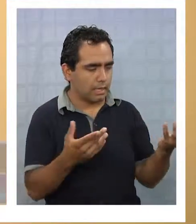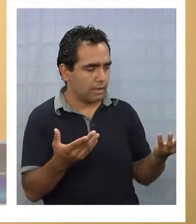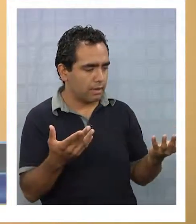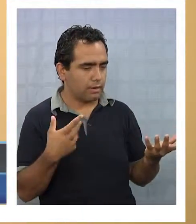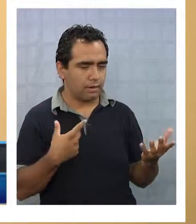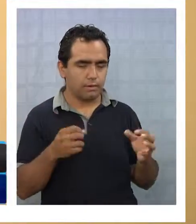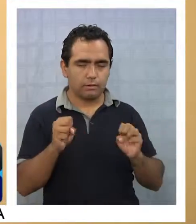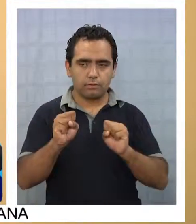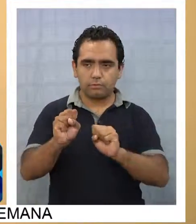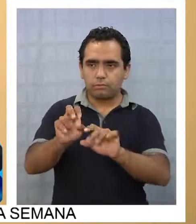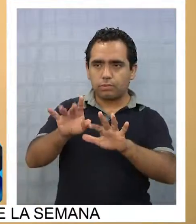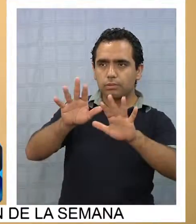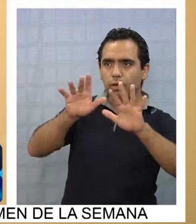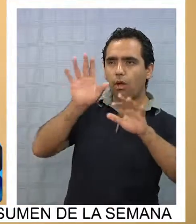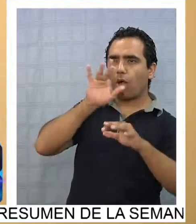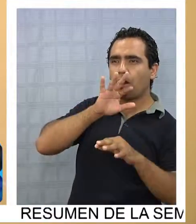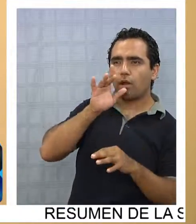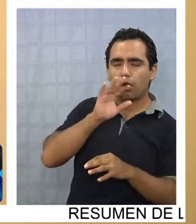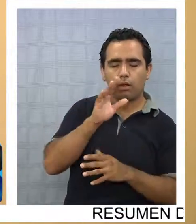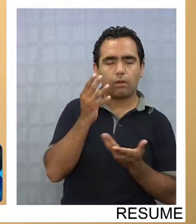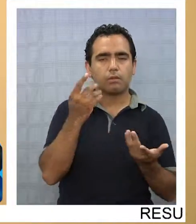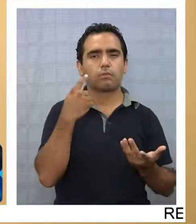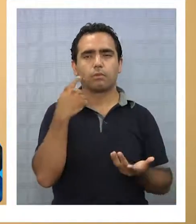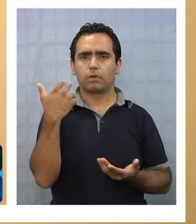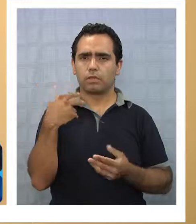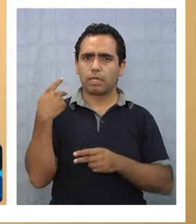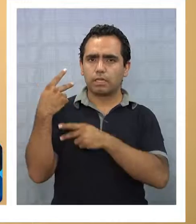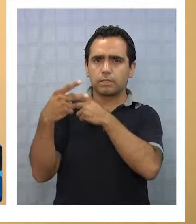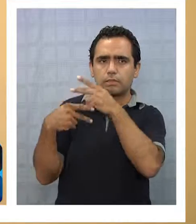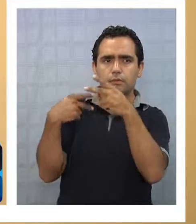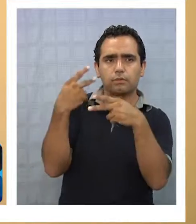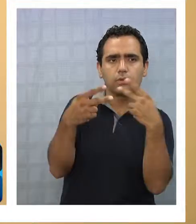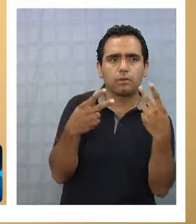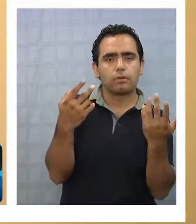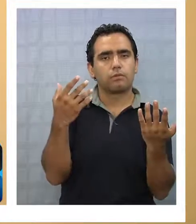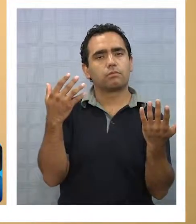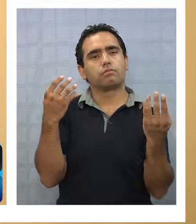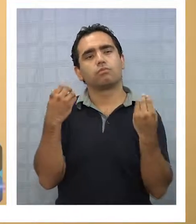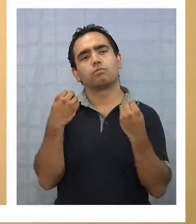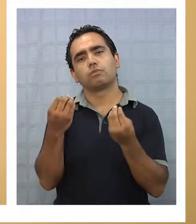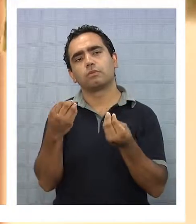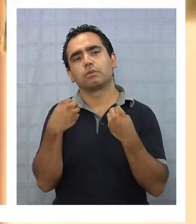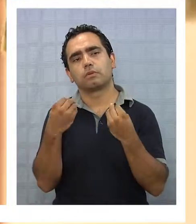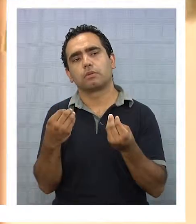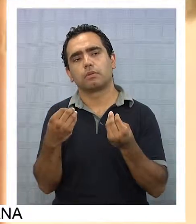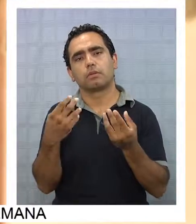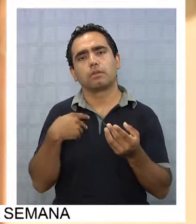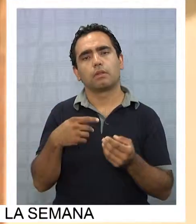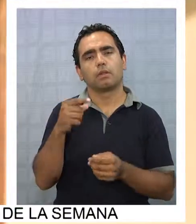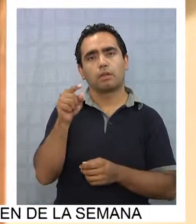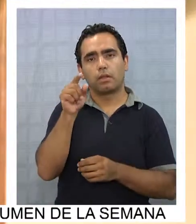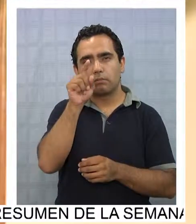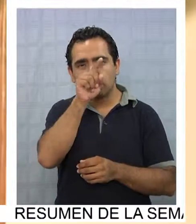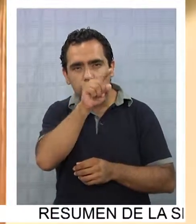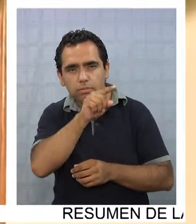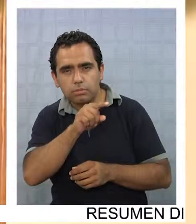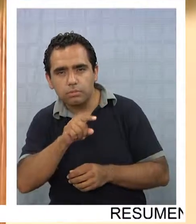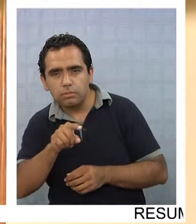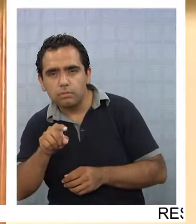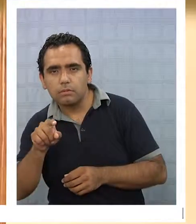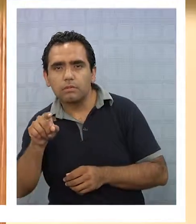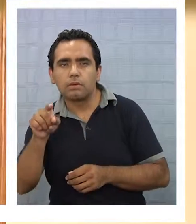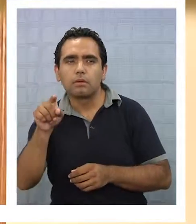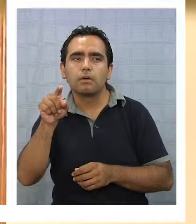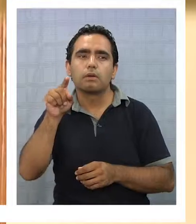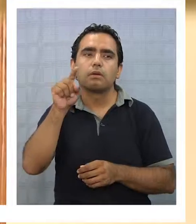los tonos, por el rescate de las raíces. Encuentro que es un trabajo muy bien logrado. La circularidad, el buscar